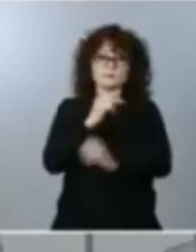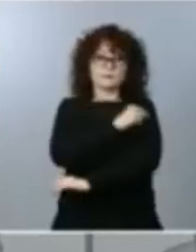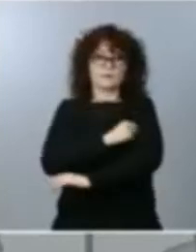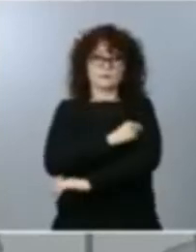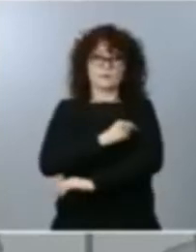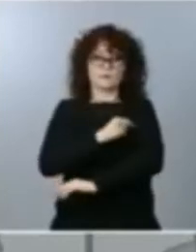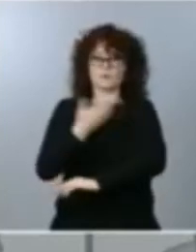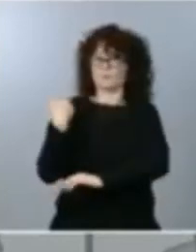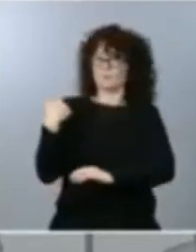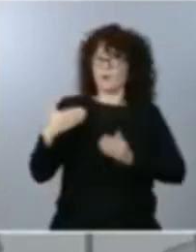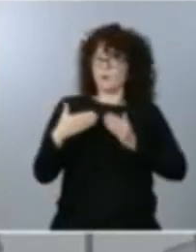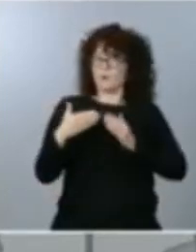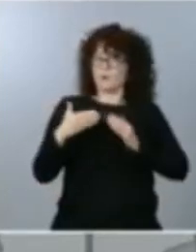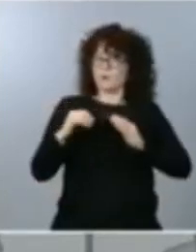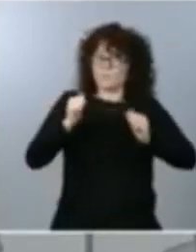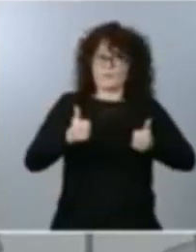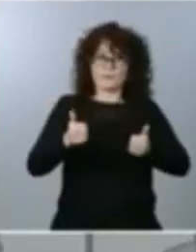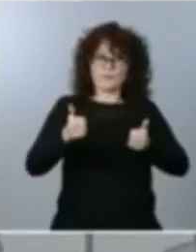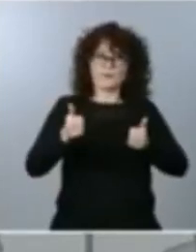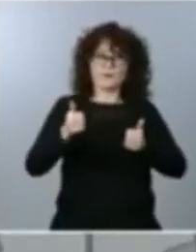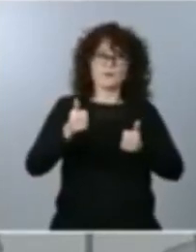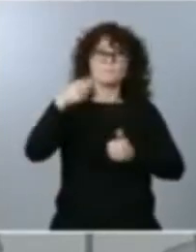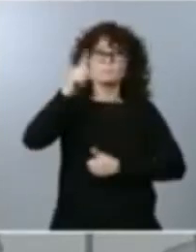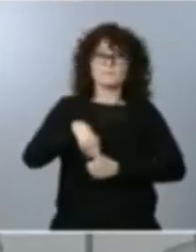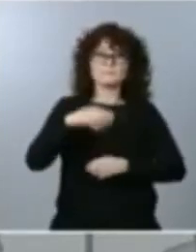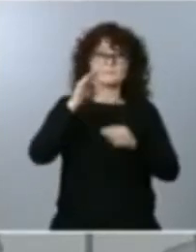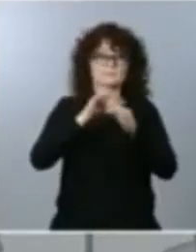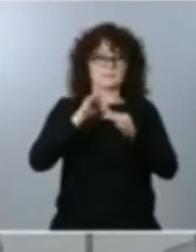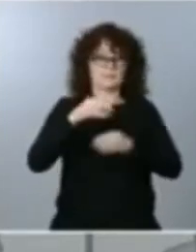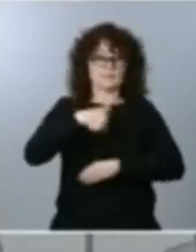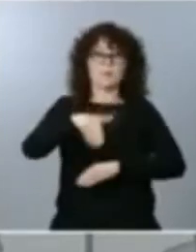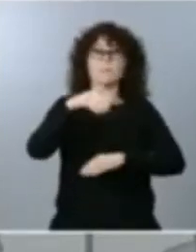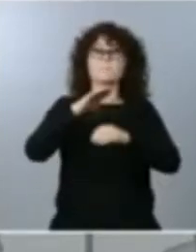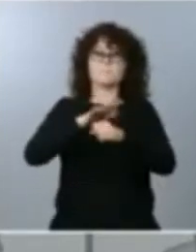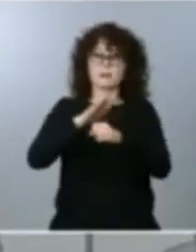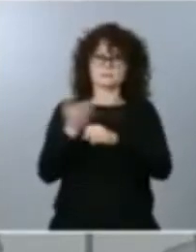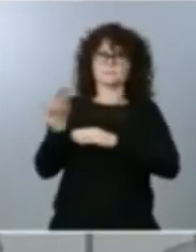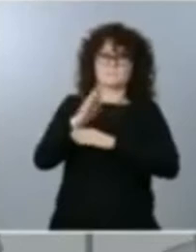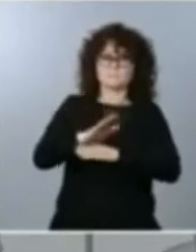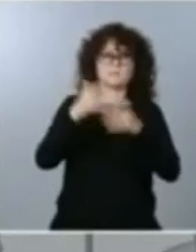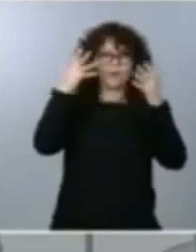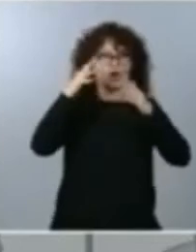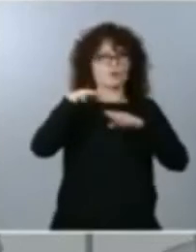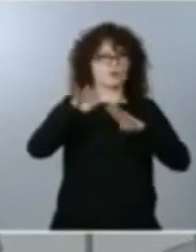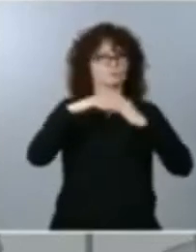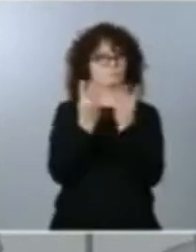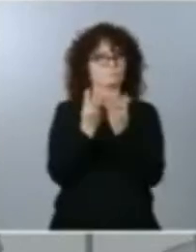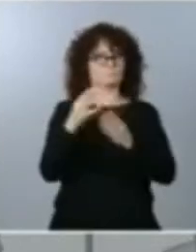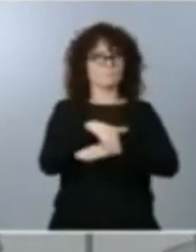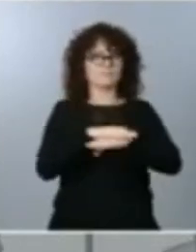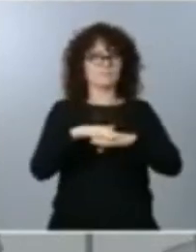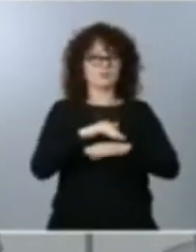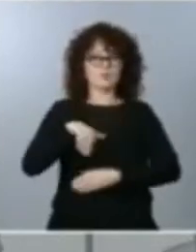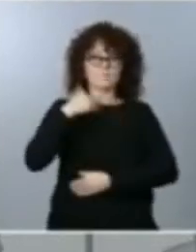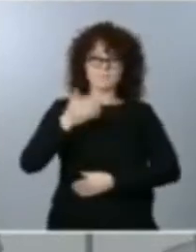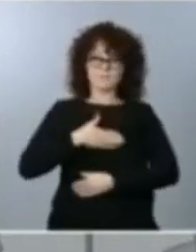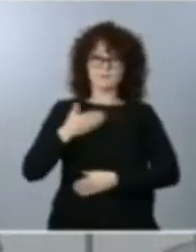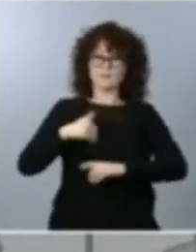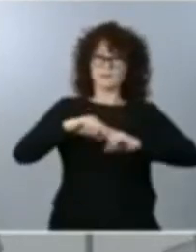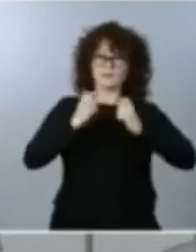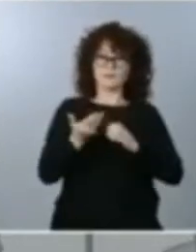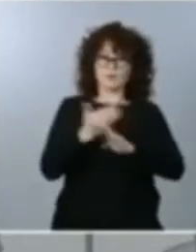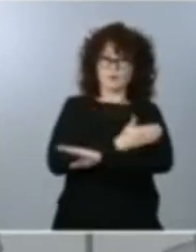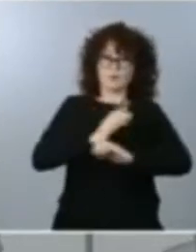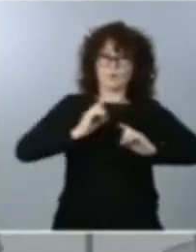vamos a presentar este martes en el Consejo de Ministros. Mañana mismo voy a mantener una reunión preparatoria con los responsables de la Dirección